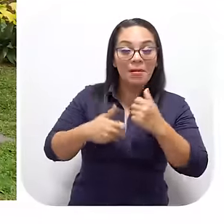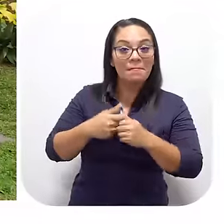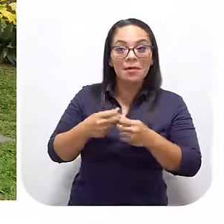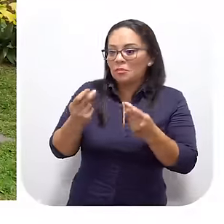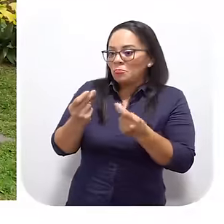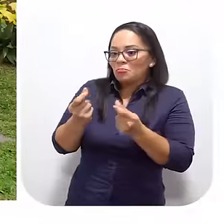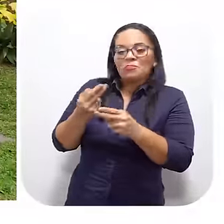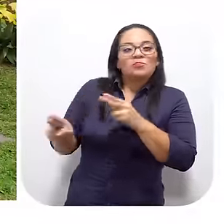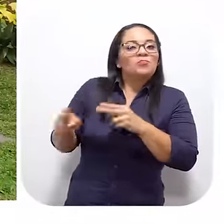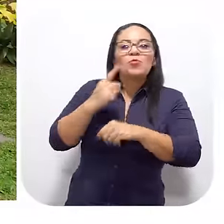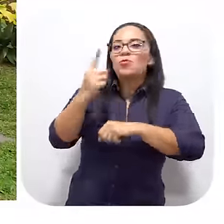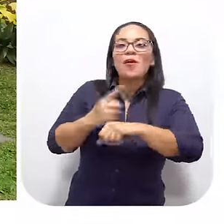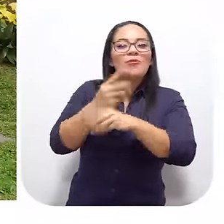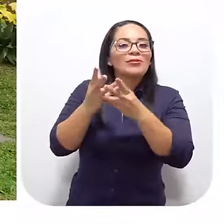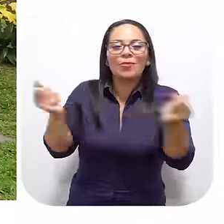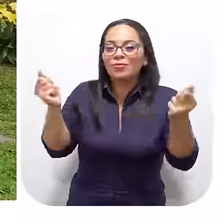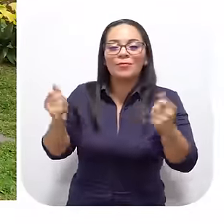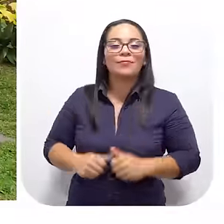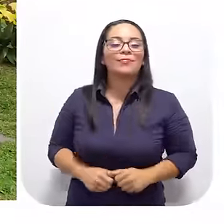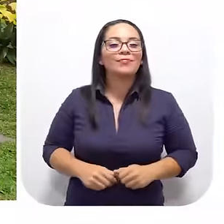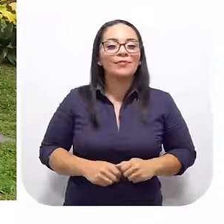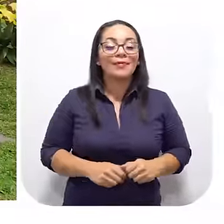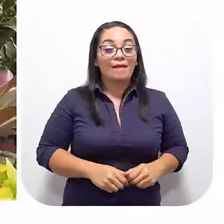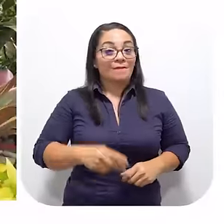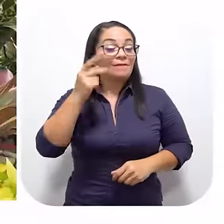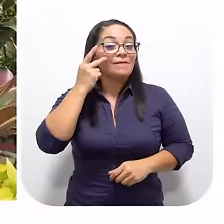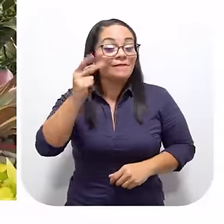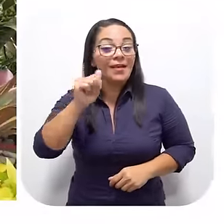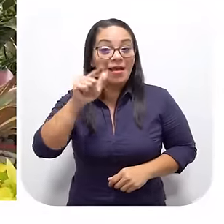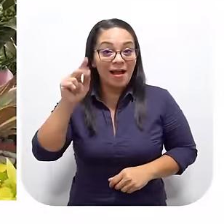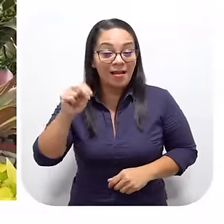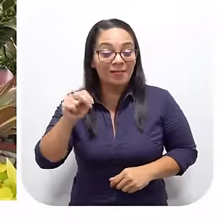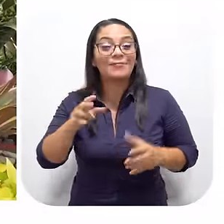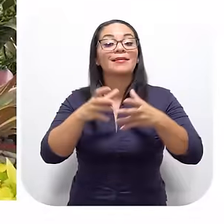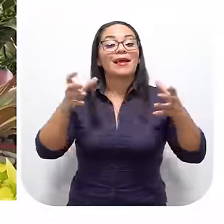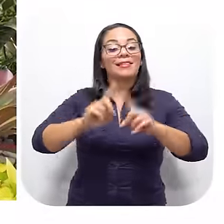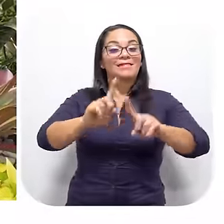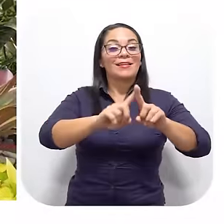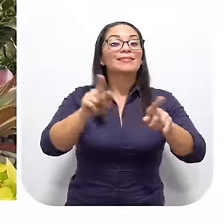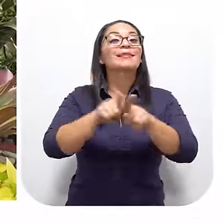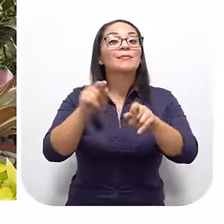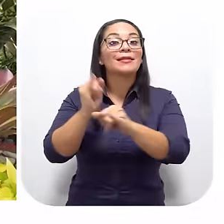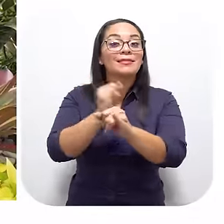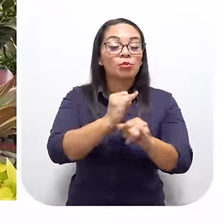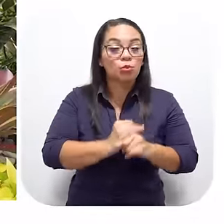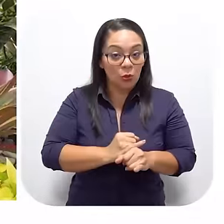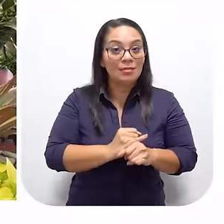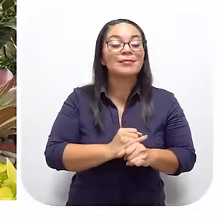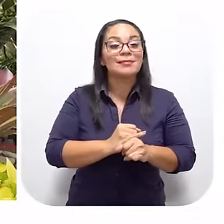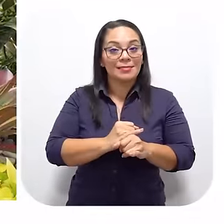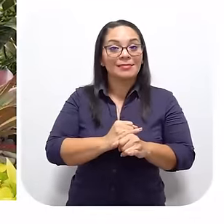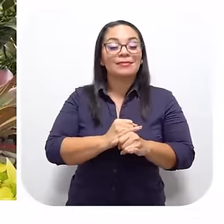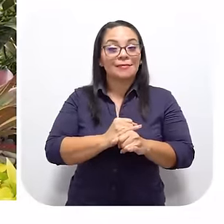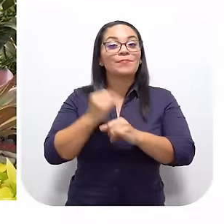No son Una hora Y ya está solucionado Vea don Alan Hay una gran diferencia En las instituciones